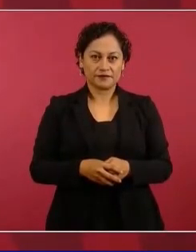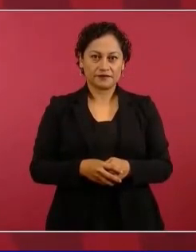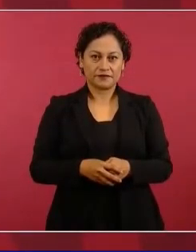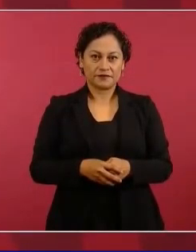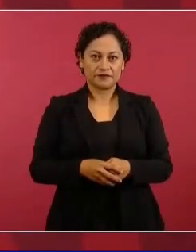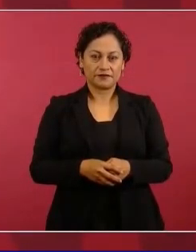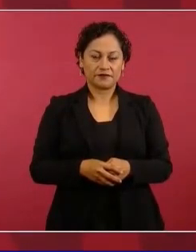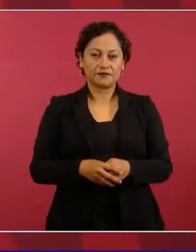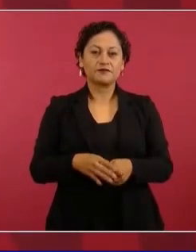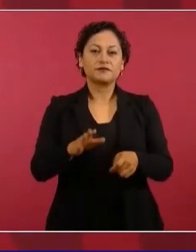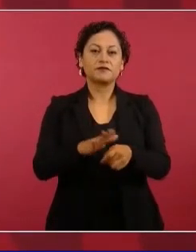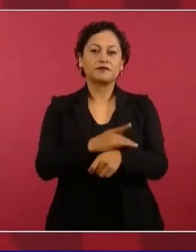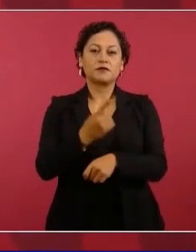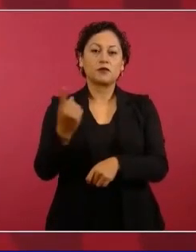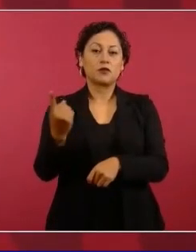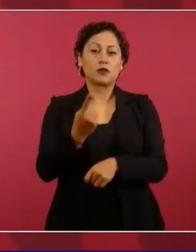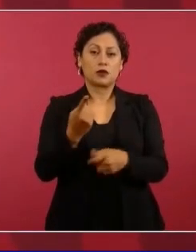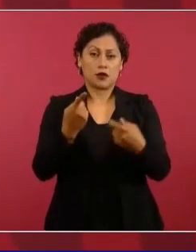de pan vive el hombre.